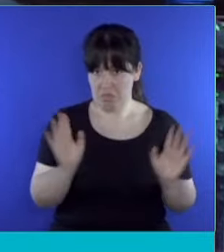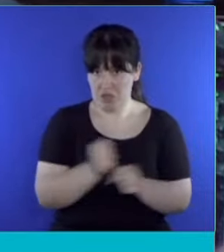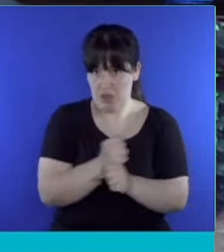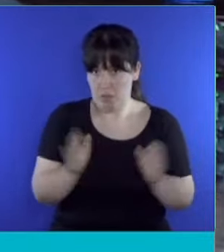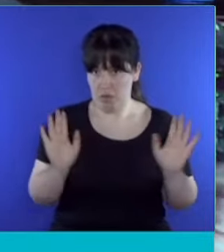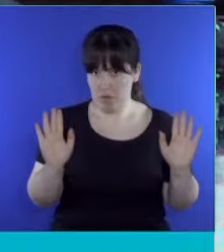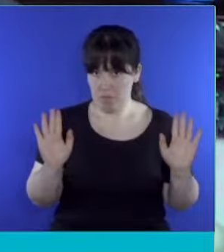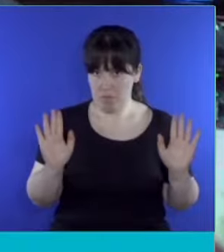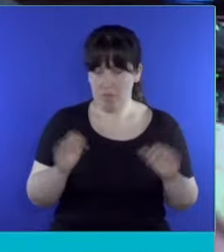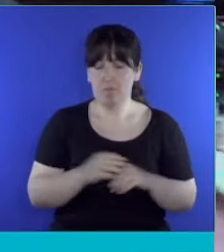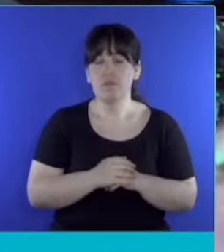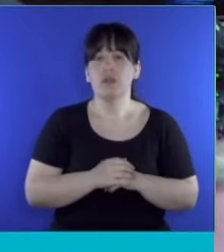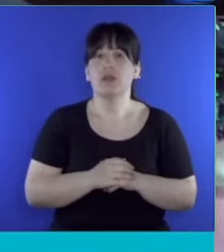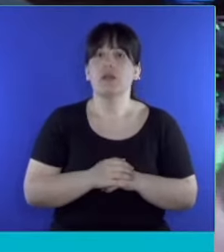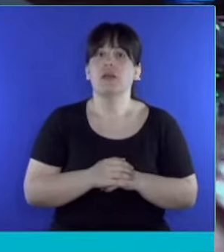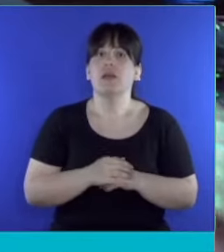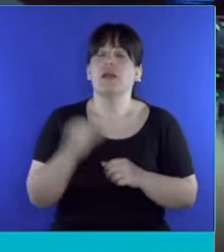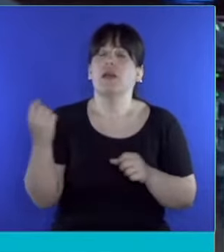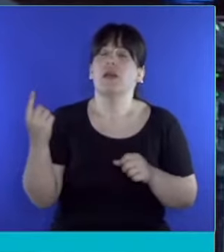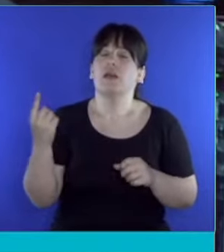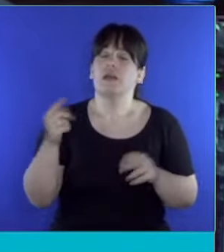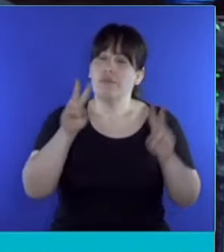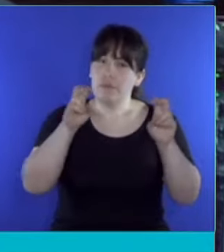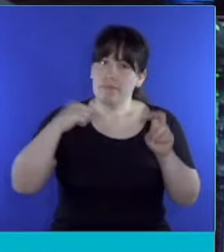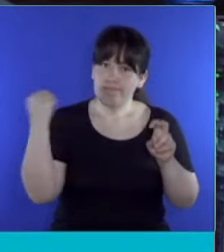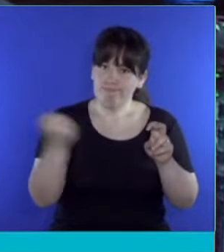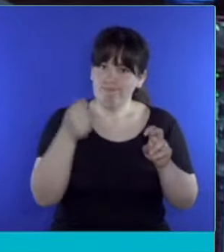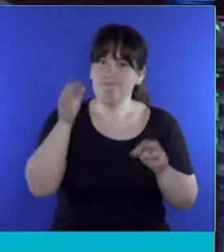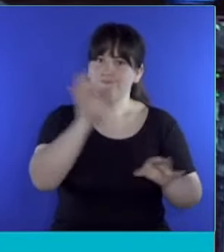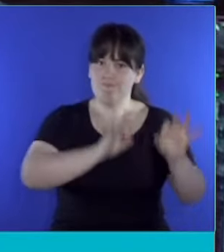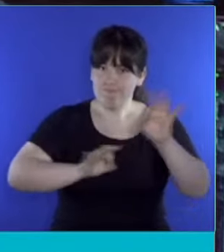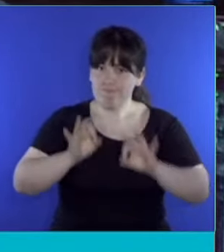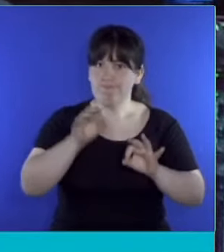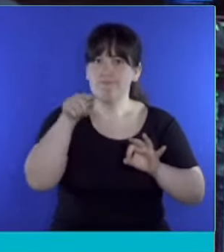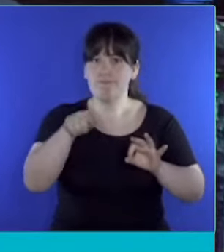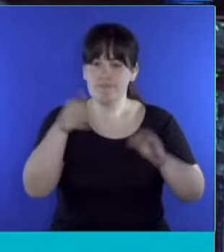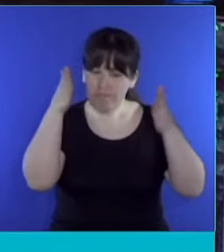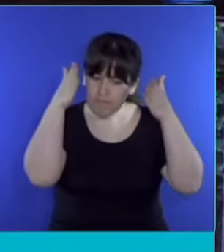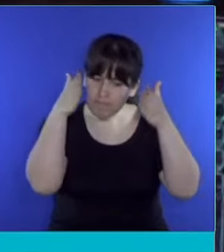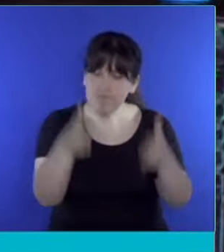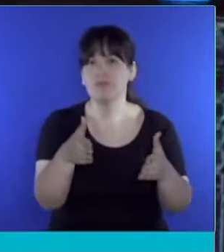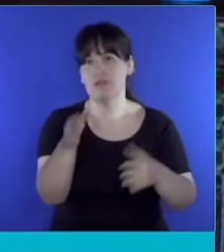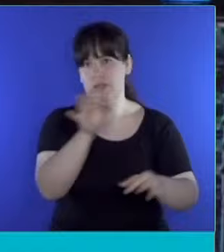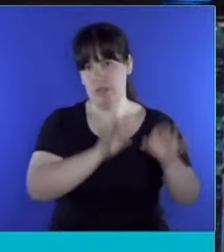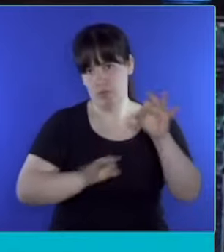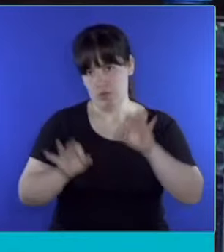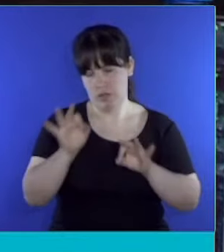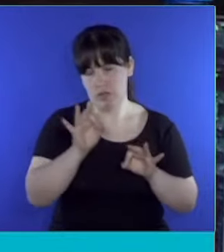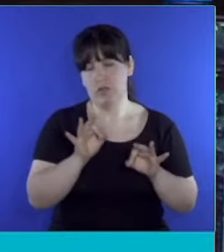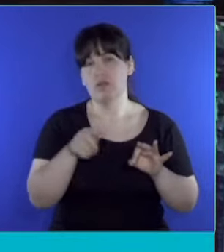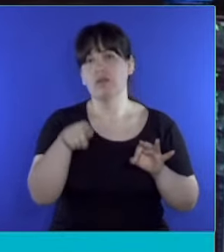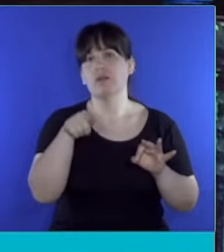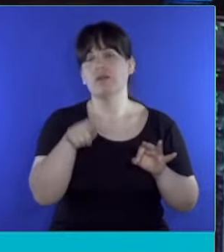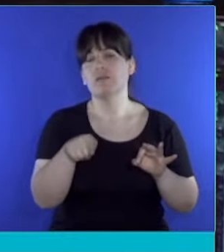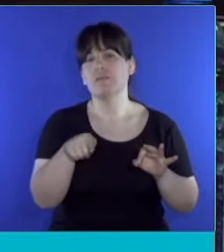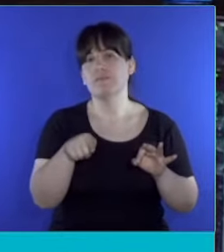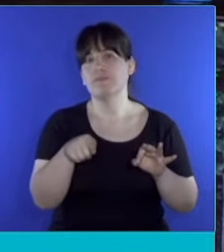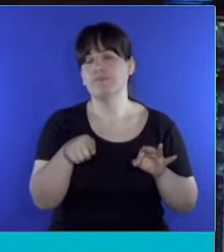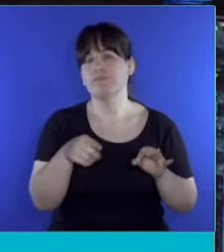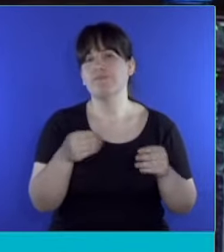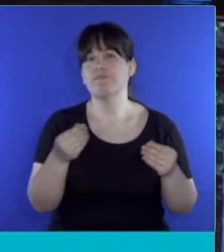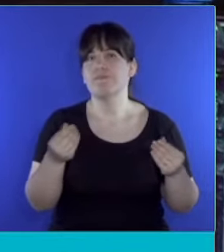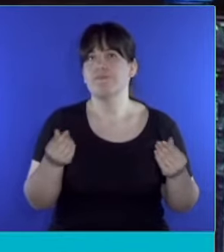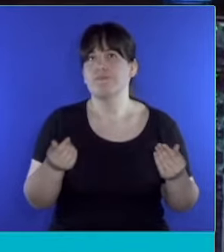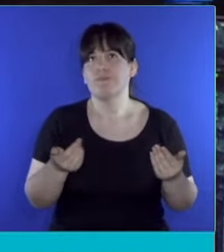Respecto de la cuestión importante de este proyecto, de la cuestión central de este proyecto, es que